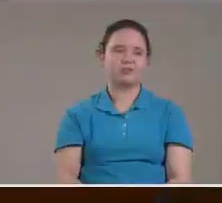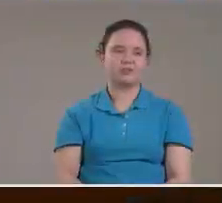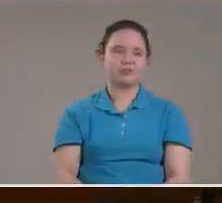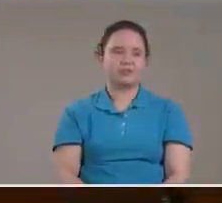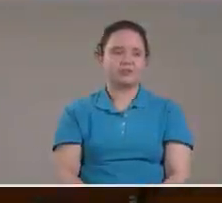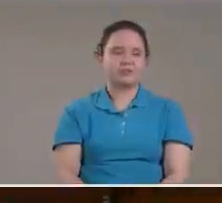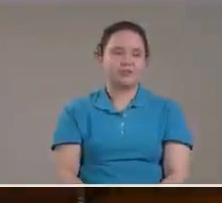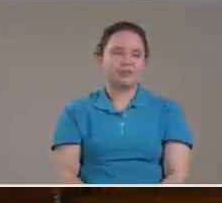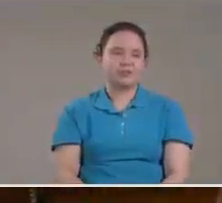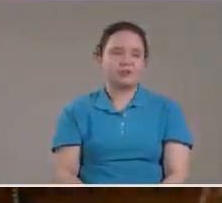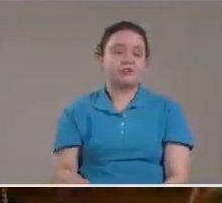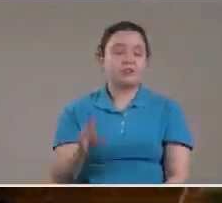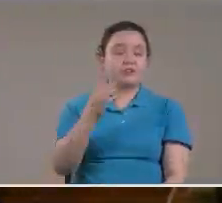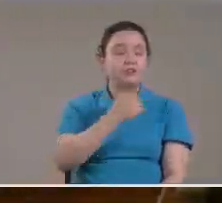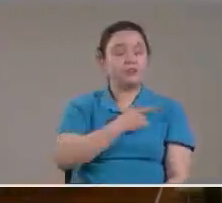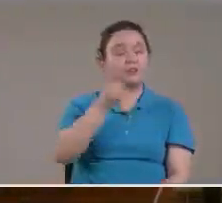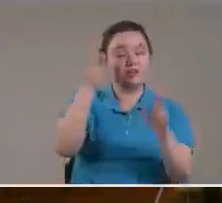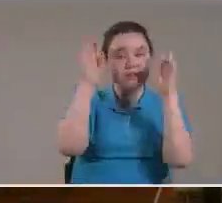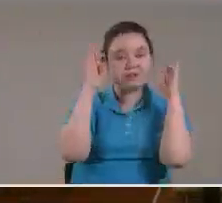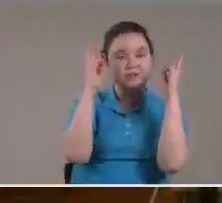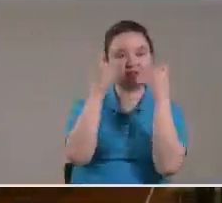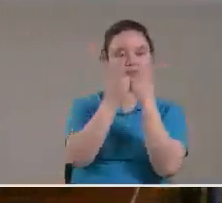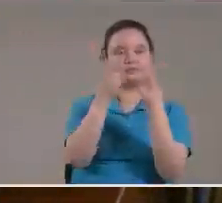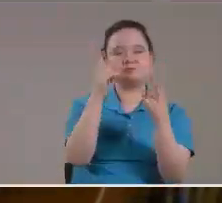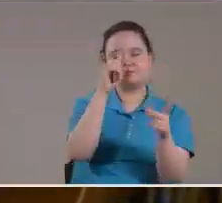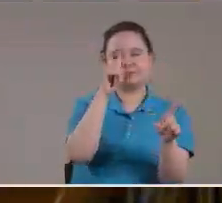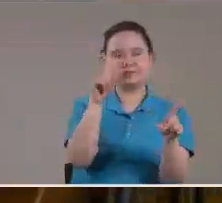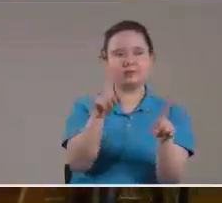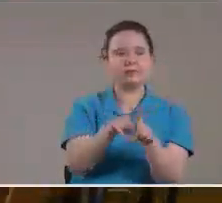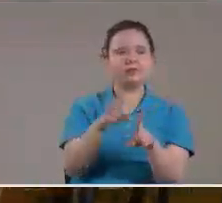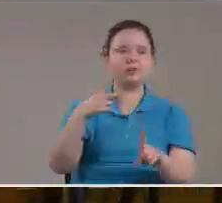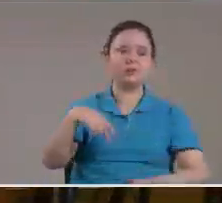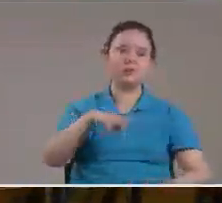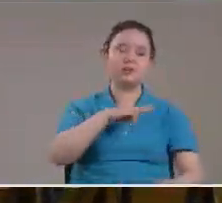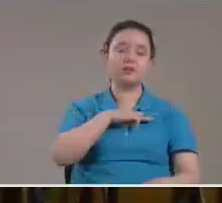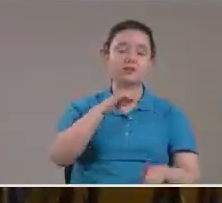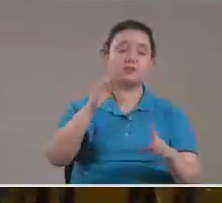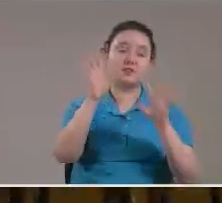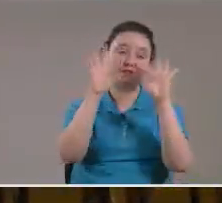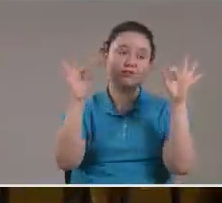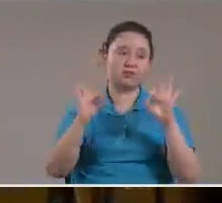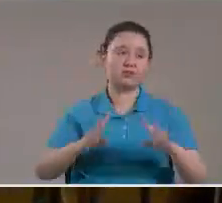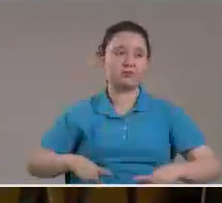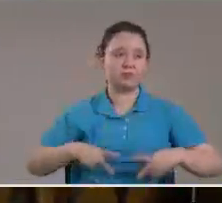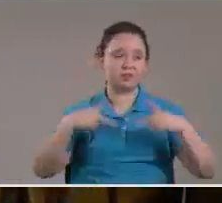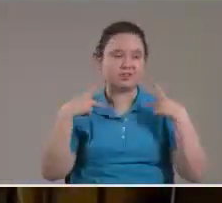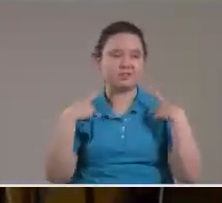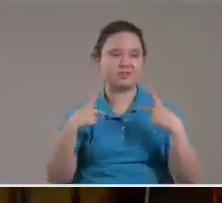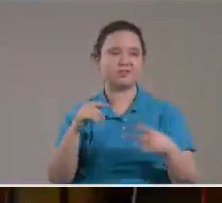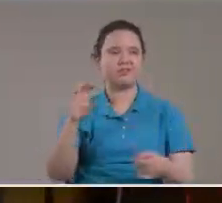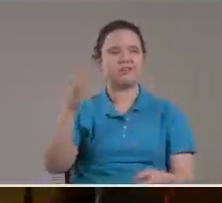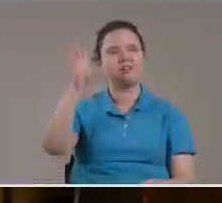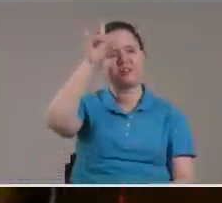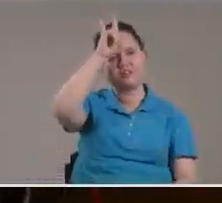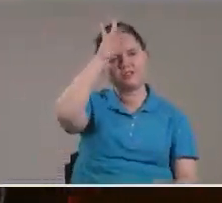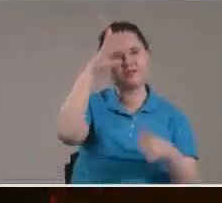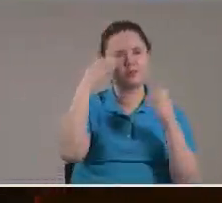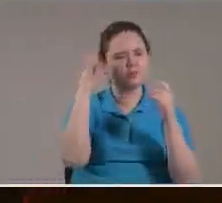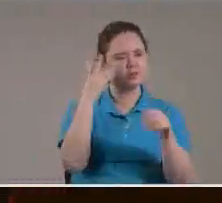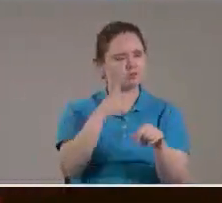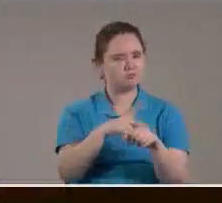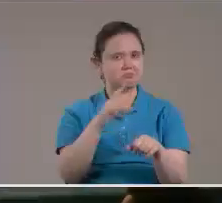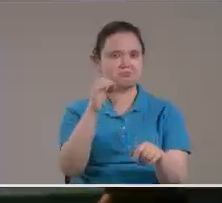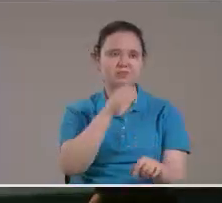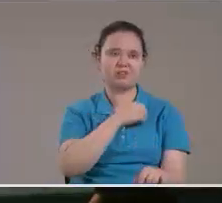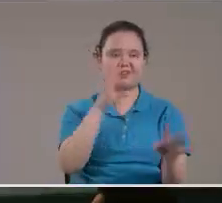No solo la de la revelación Hermano amado Sino que La de nuestro testimonio Que el diablo Muchas veces Lo va a